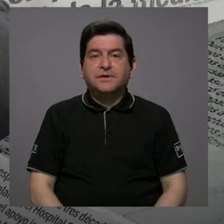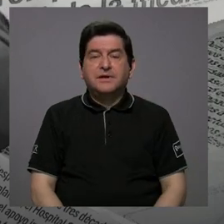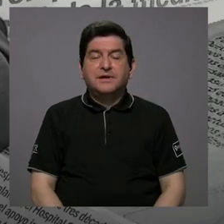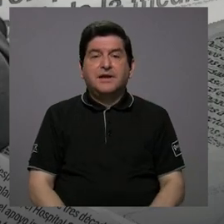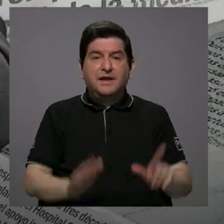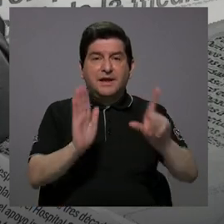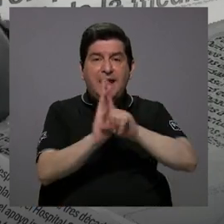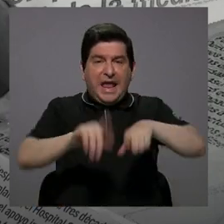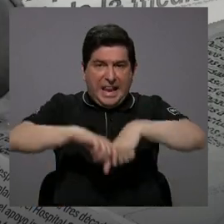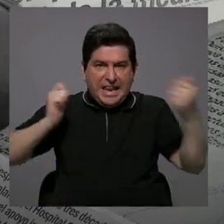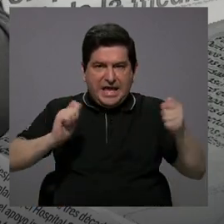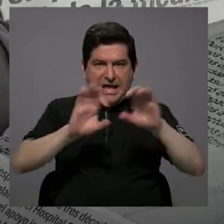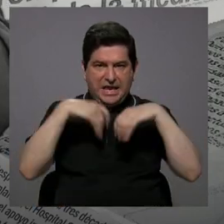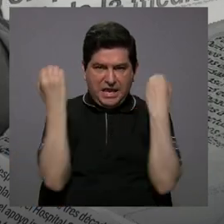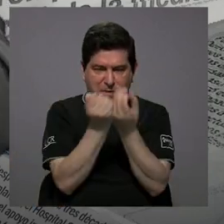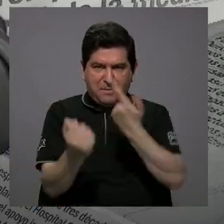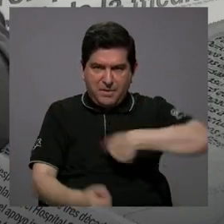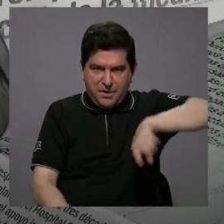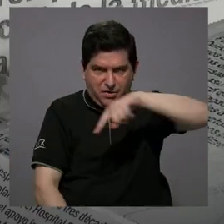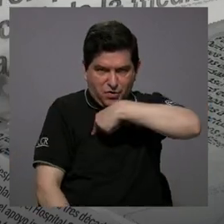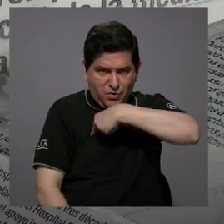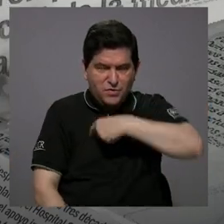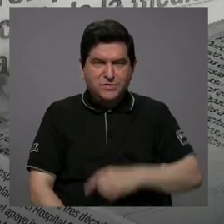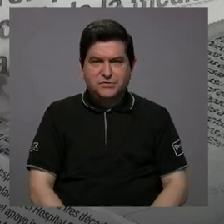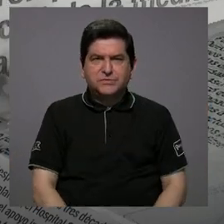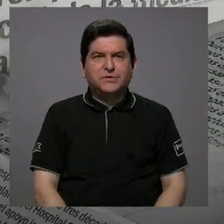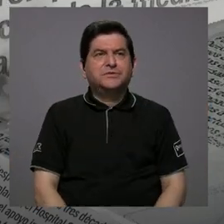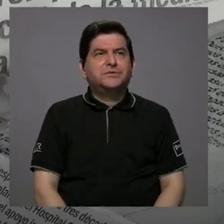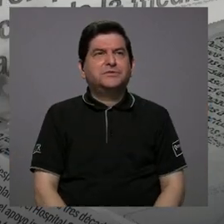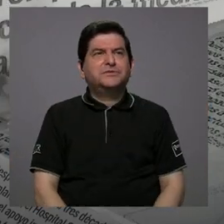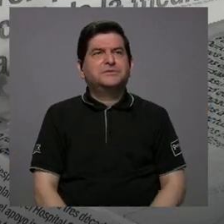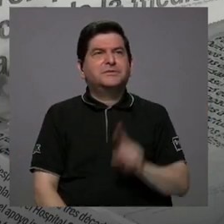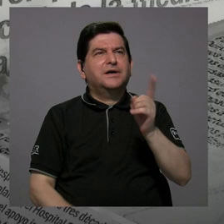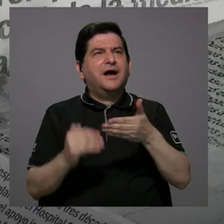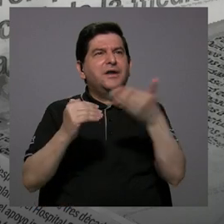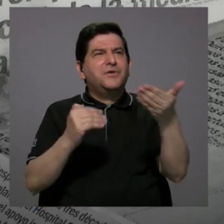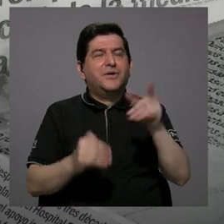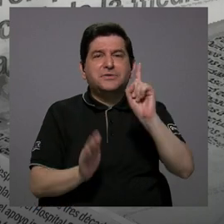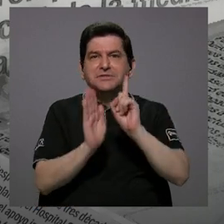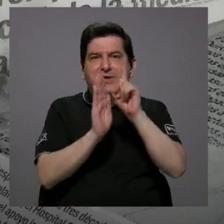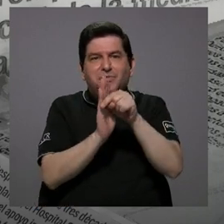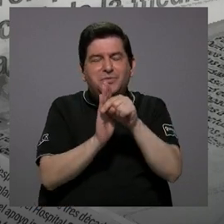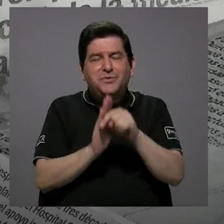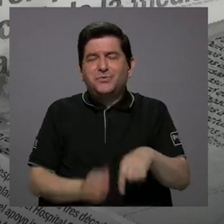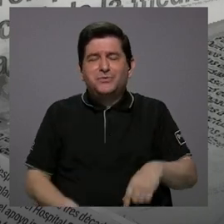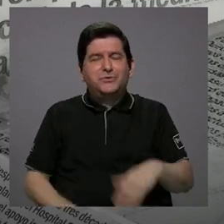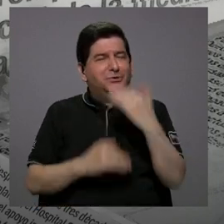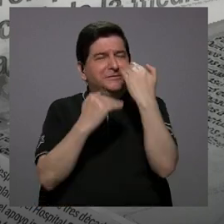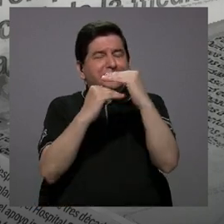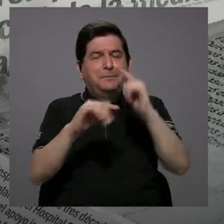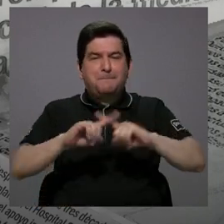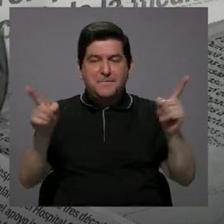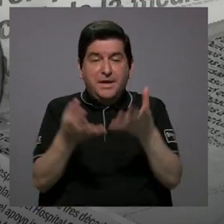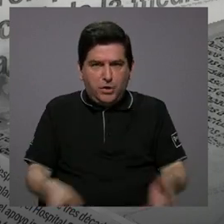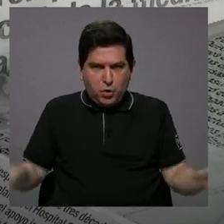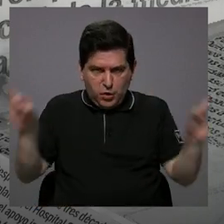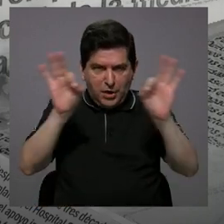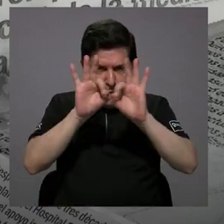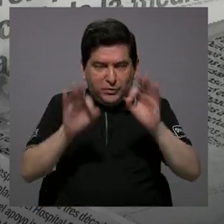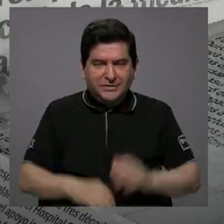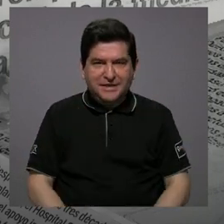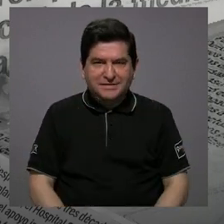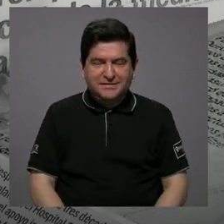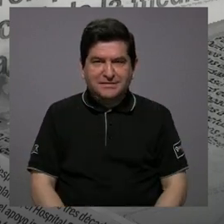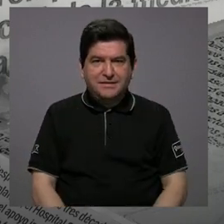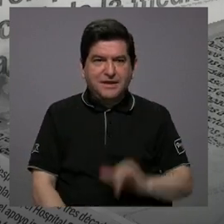crimen organizado, nosotros. Hay una cosa, yo creo que se me va el minuto, pero que es muy importante y que lo que voy a hacer es